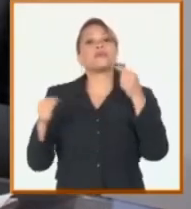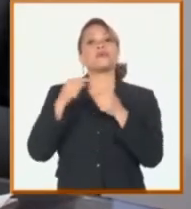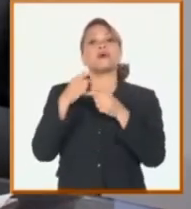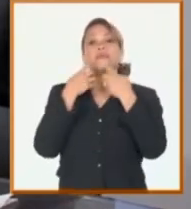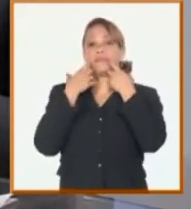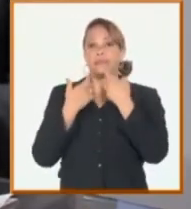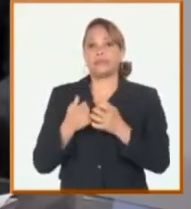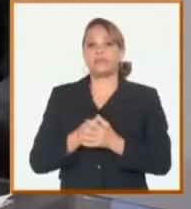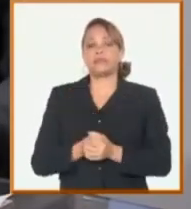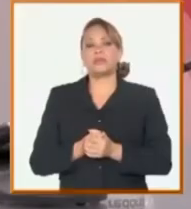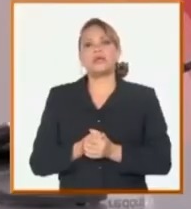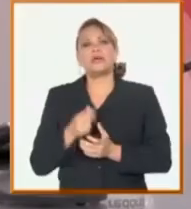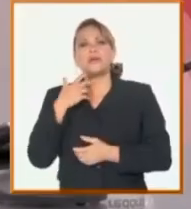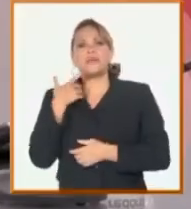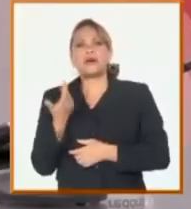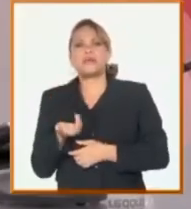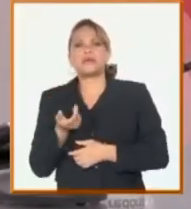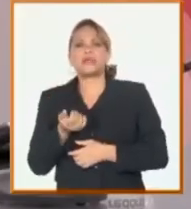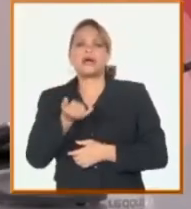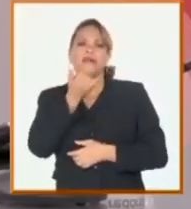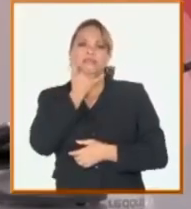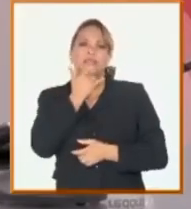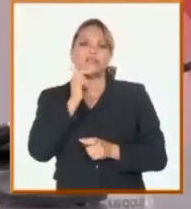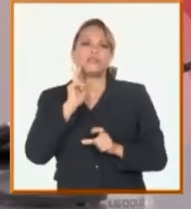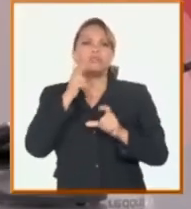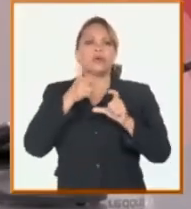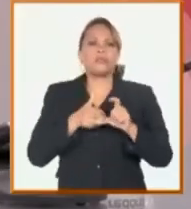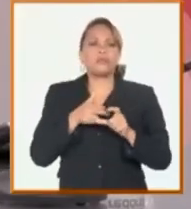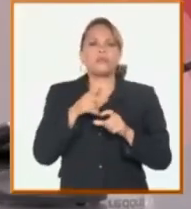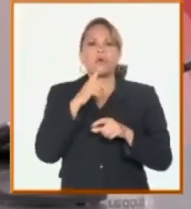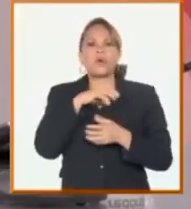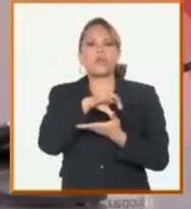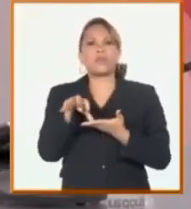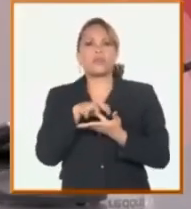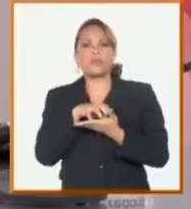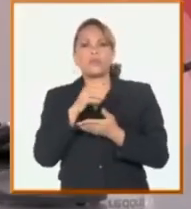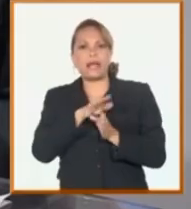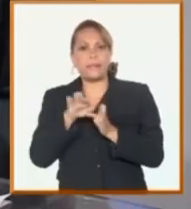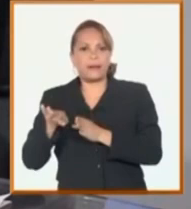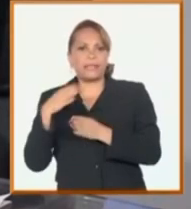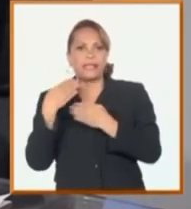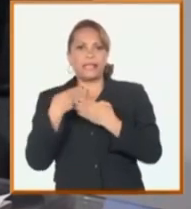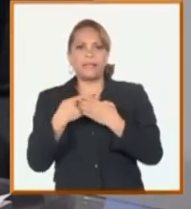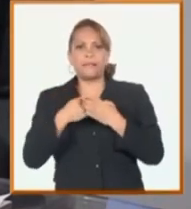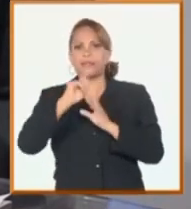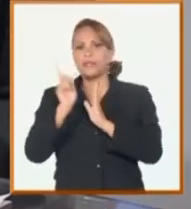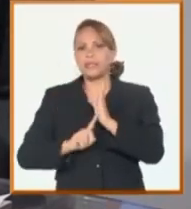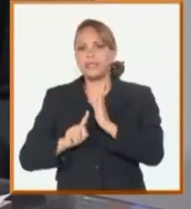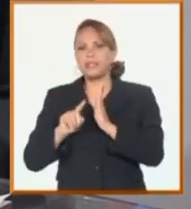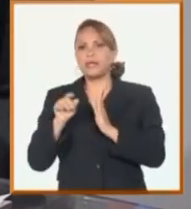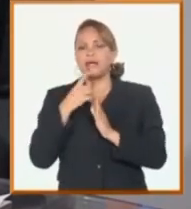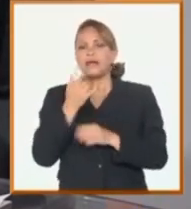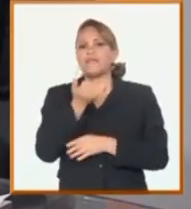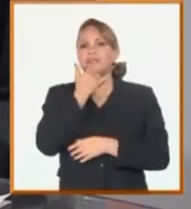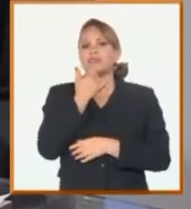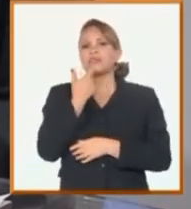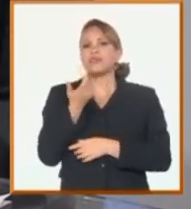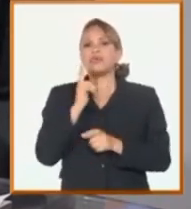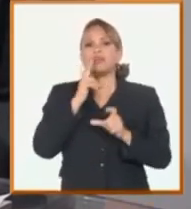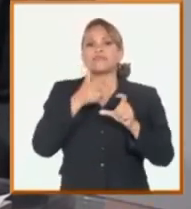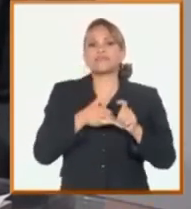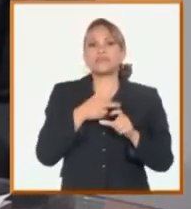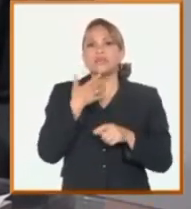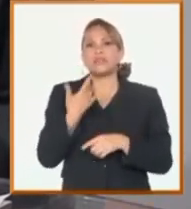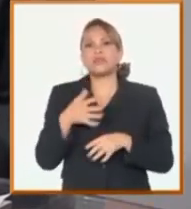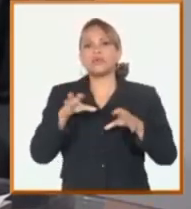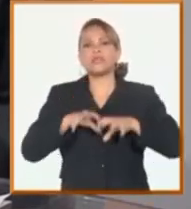¿Dónde el diésel, por ejemplo, tiene más impacto en nuestra economía? Además de la generación energética. Además de la generación eléctrica, los mayores consumos de diésel los tenemos